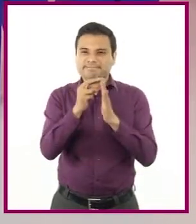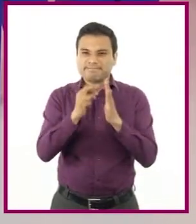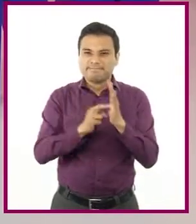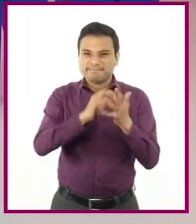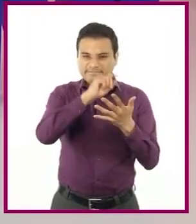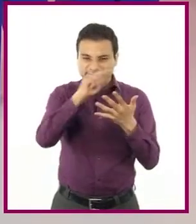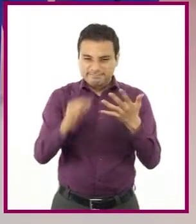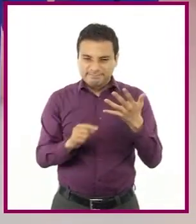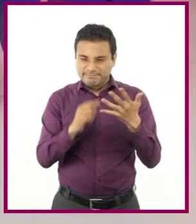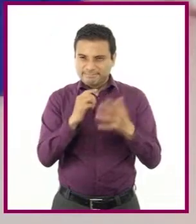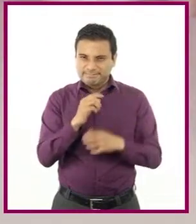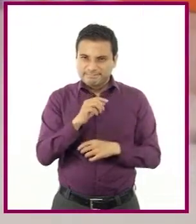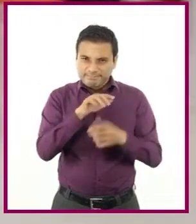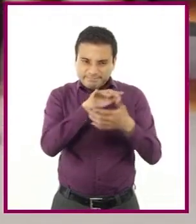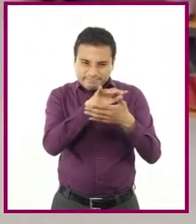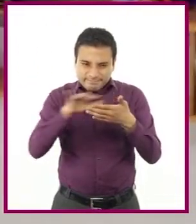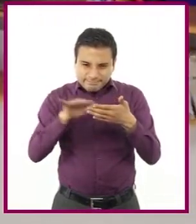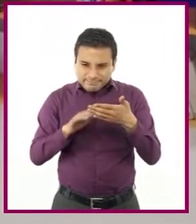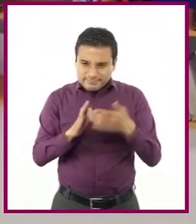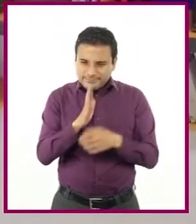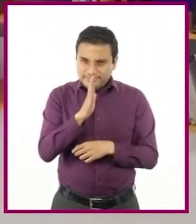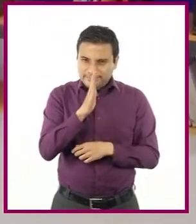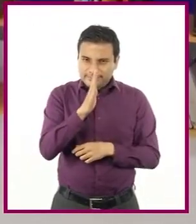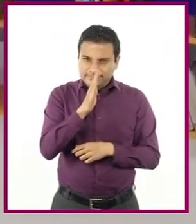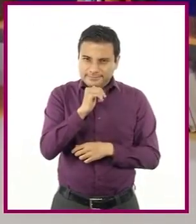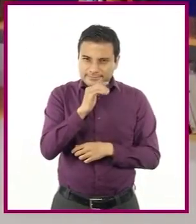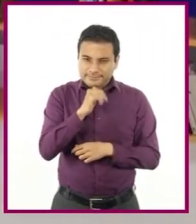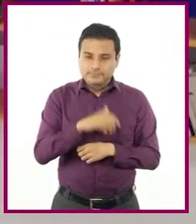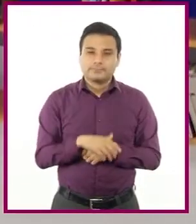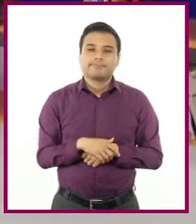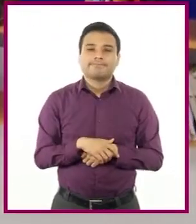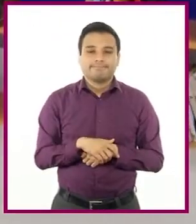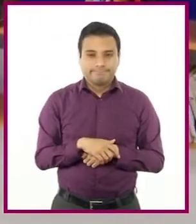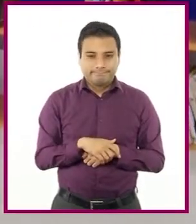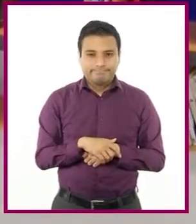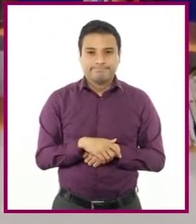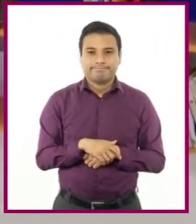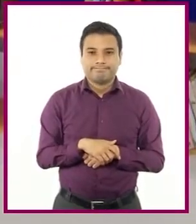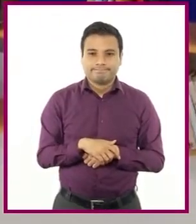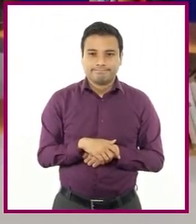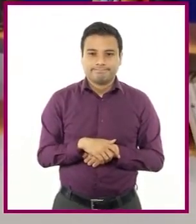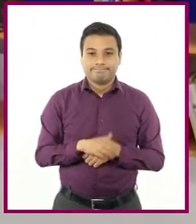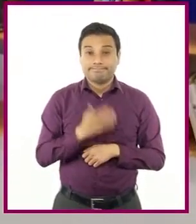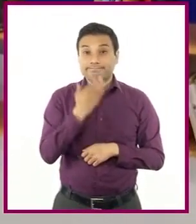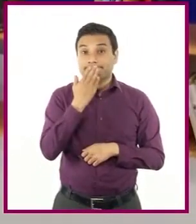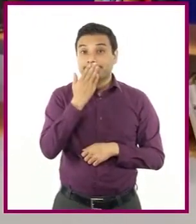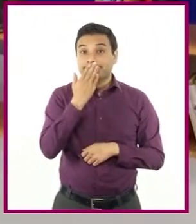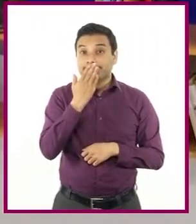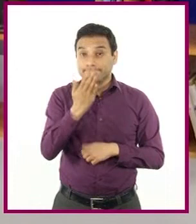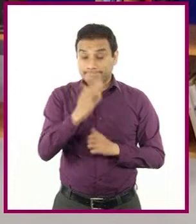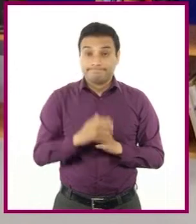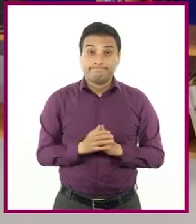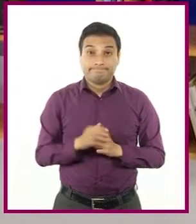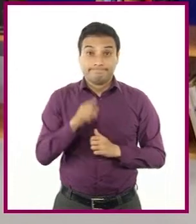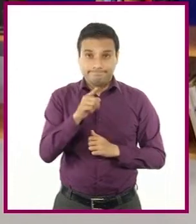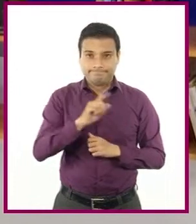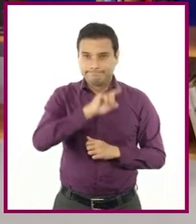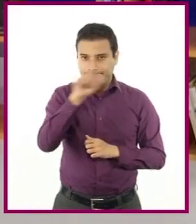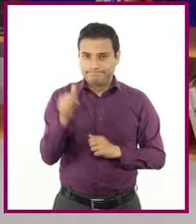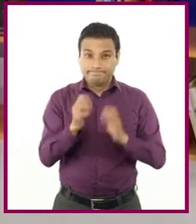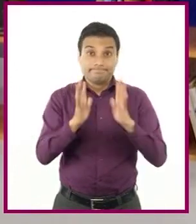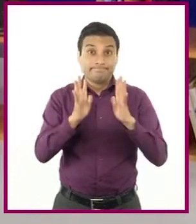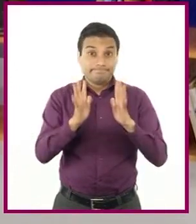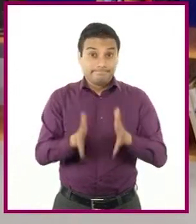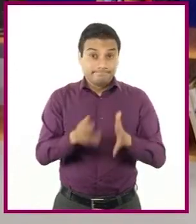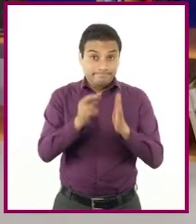costó bastante entenderlo. Claro, me lo imagino. Qué bueno que después de esa experiencia recurriste al